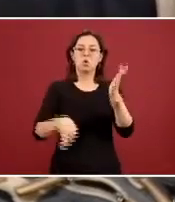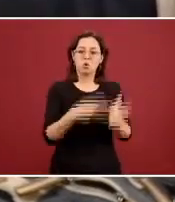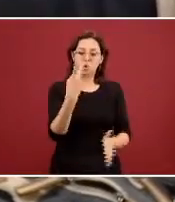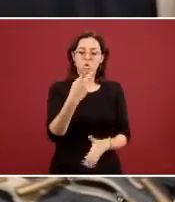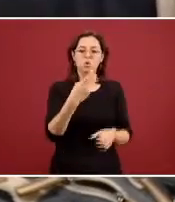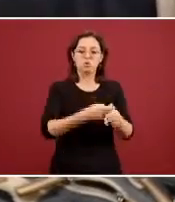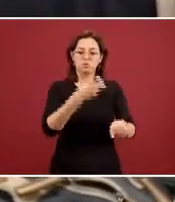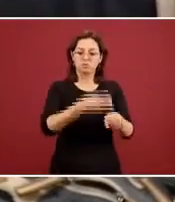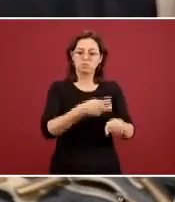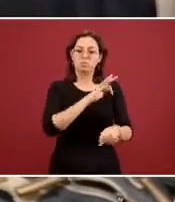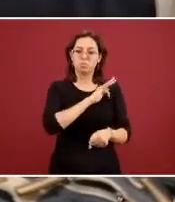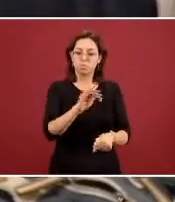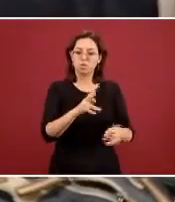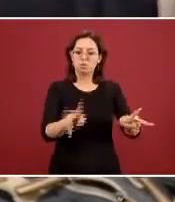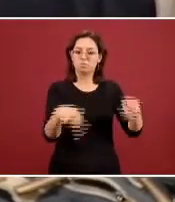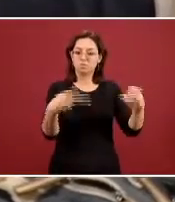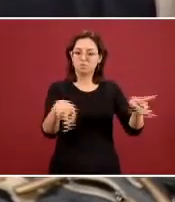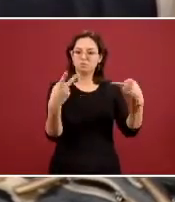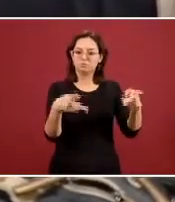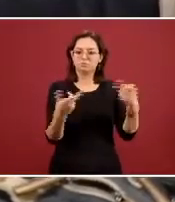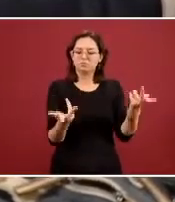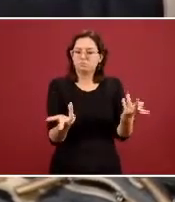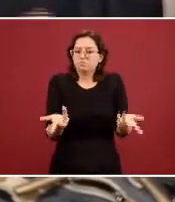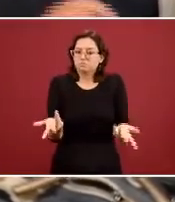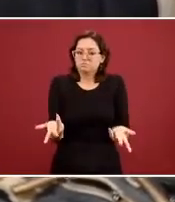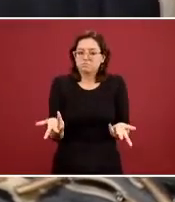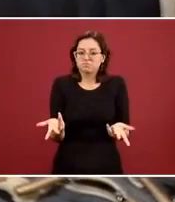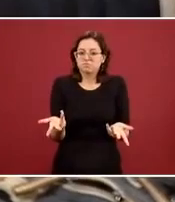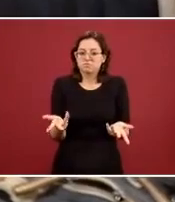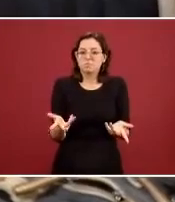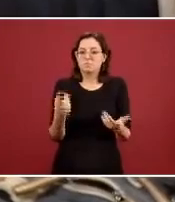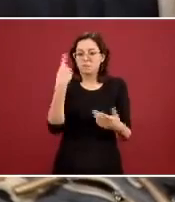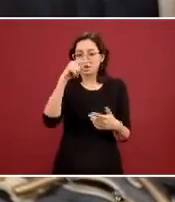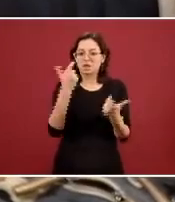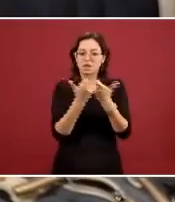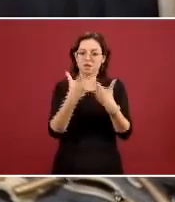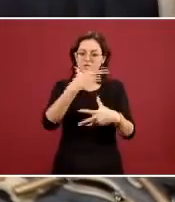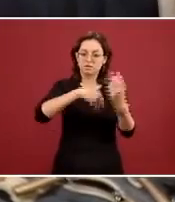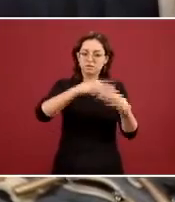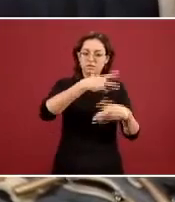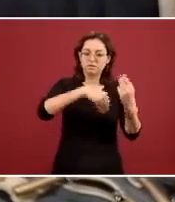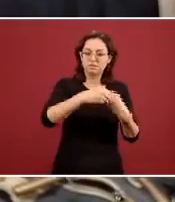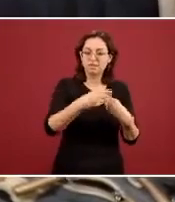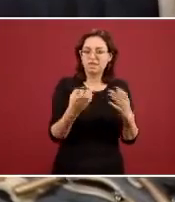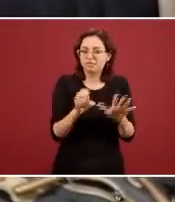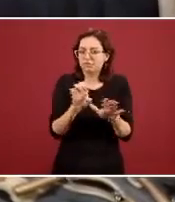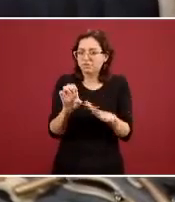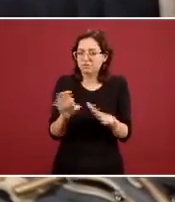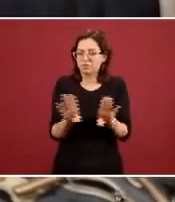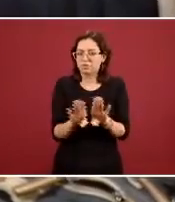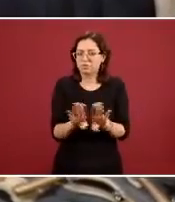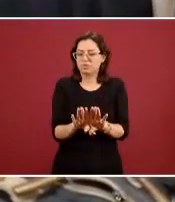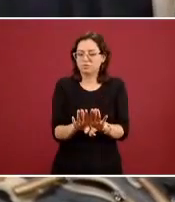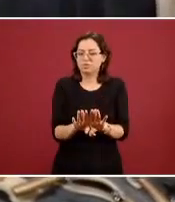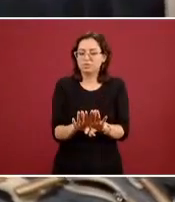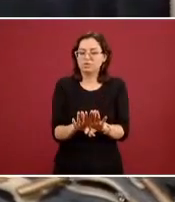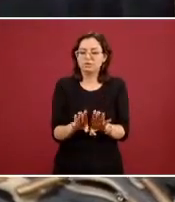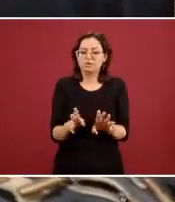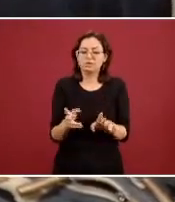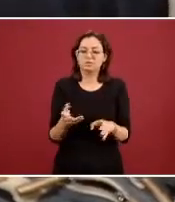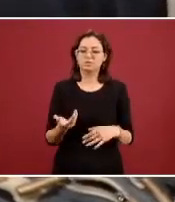fabricar pues este producto justo para reactivar la economía y por esa importancia ¿cuál sería el llamado? porque de alguna manera